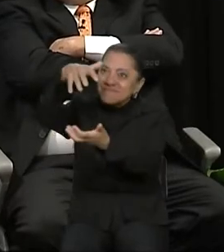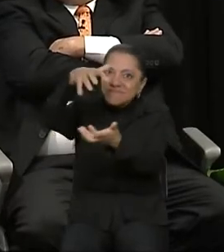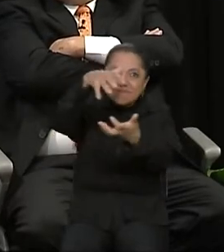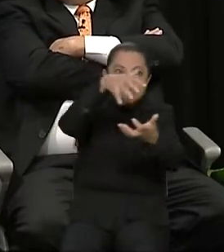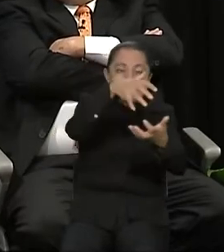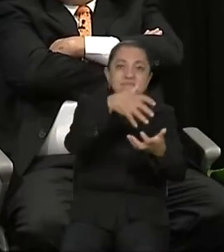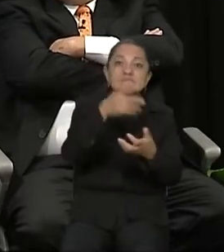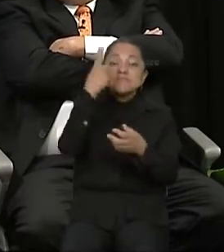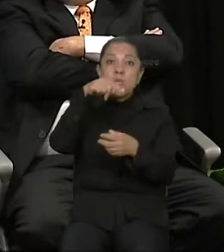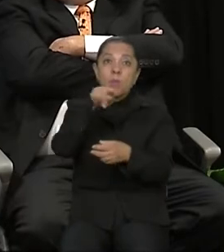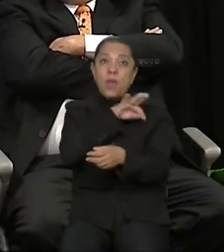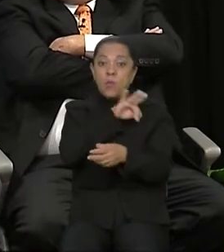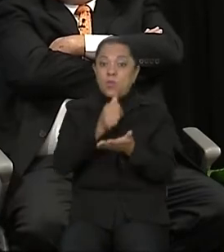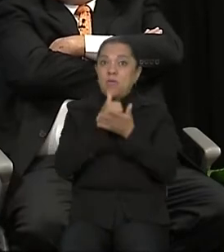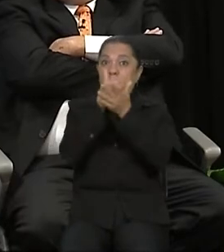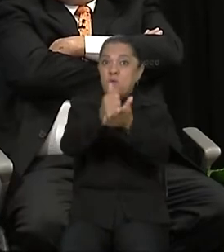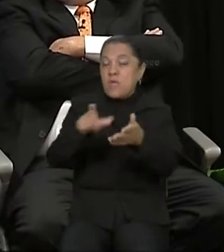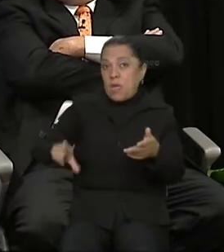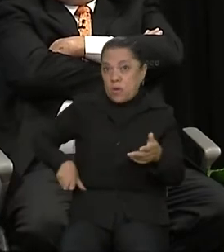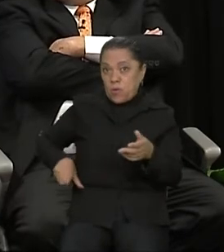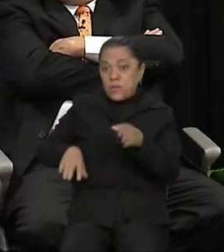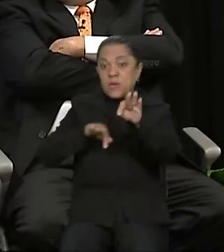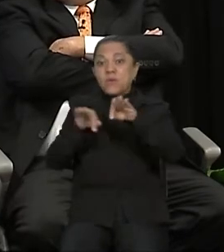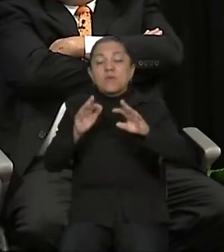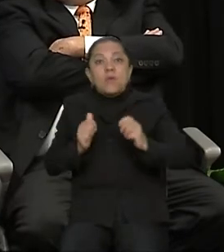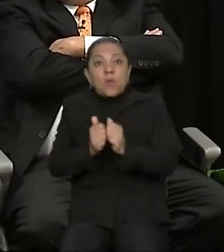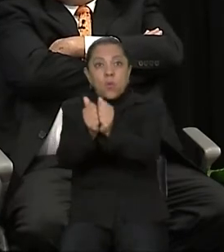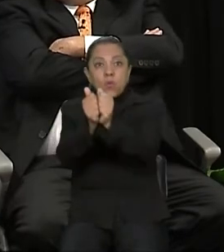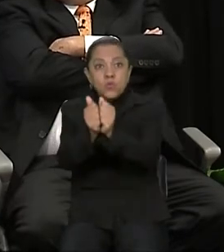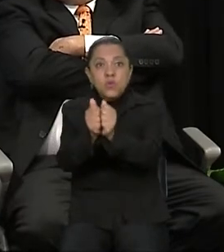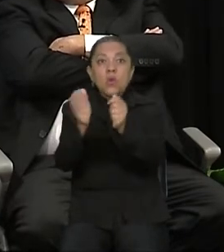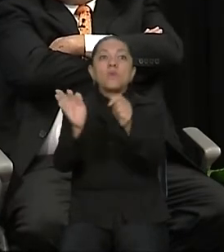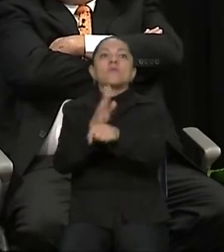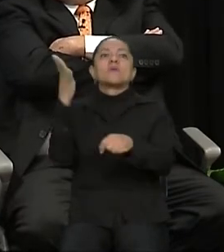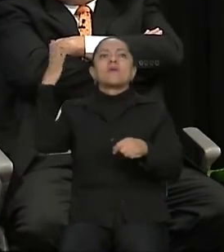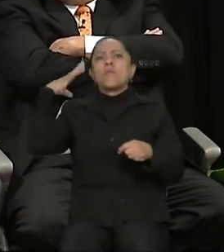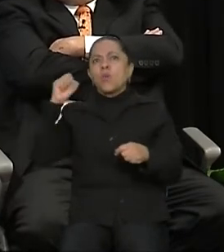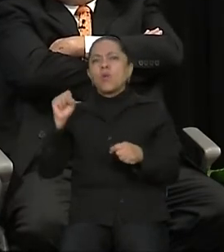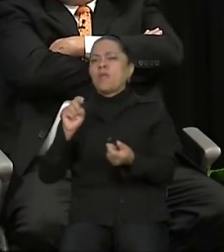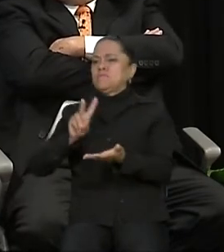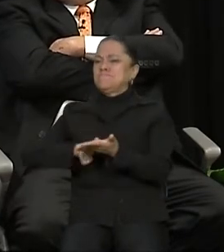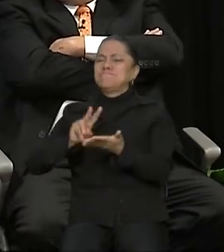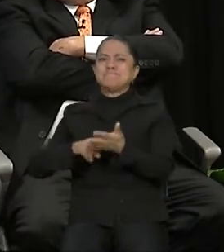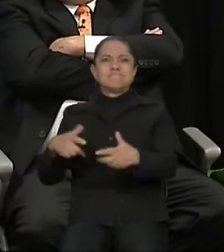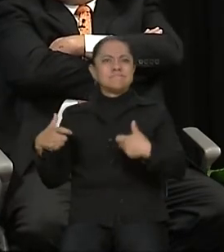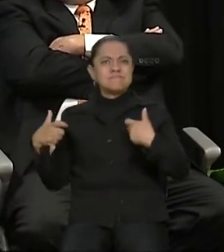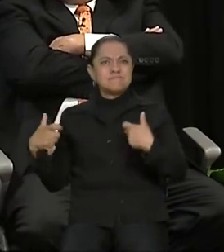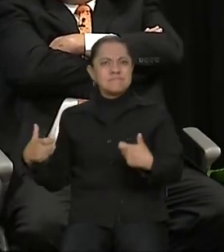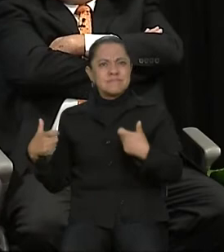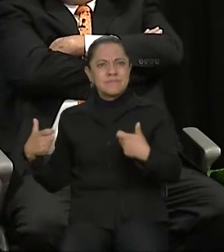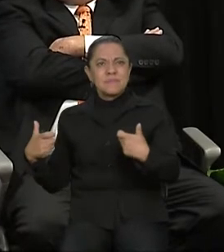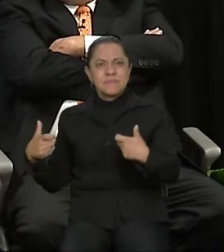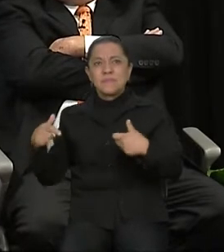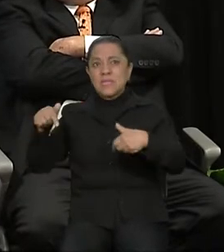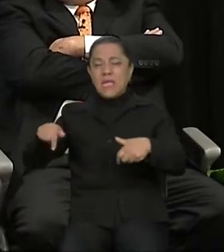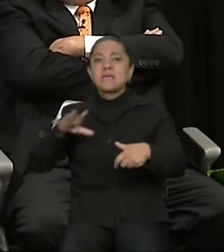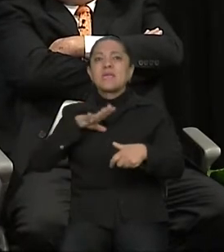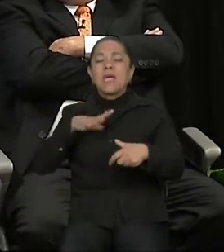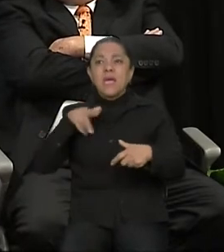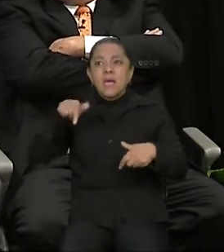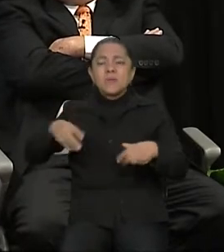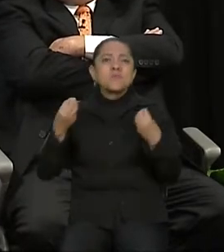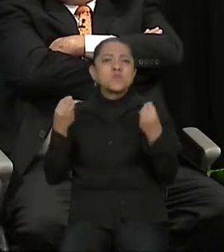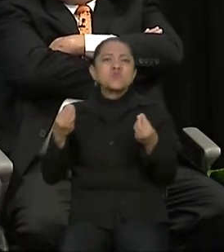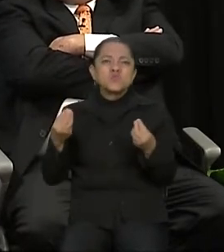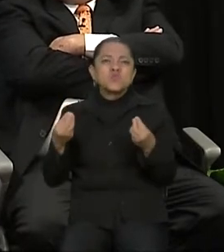en conjunto. Porque Morelos es muy rico. Realmente tenemos muchas riquezas. Tenemos turismo, tenemos